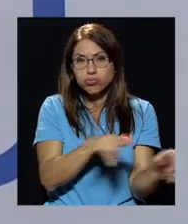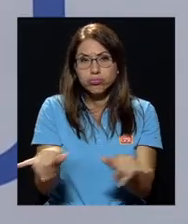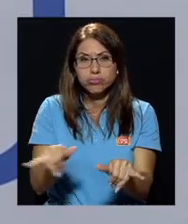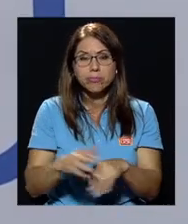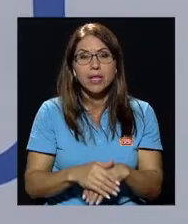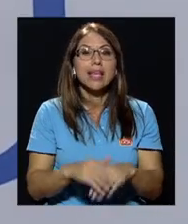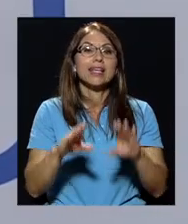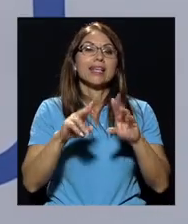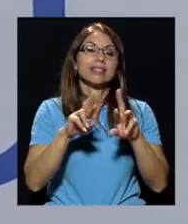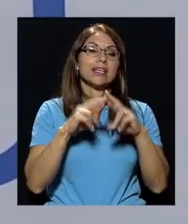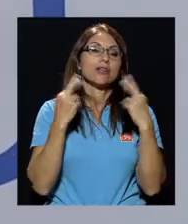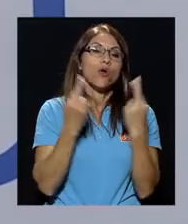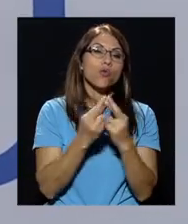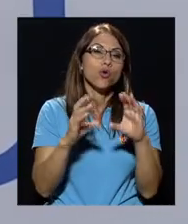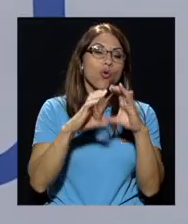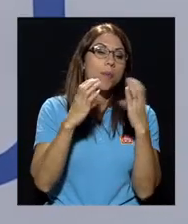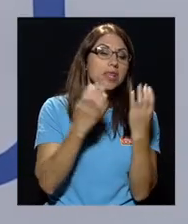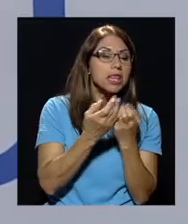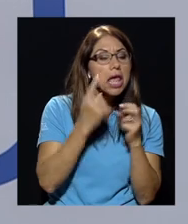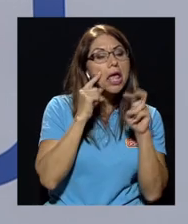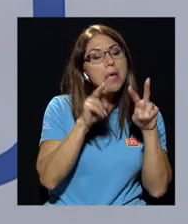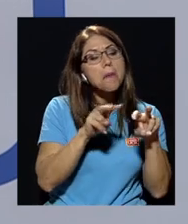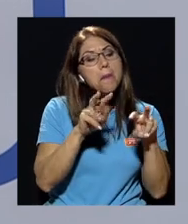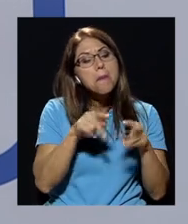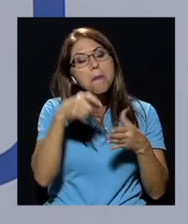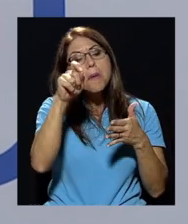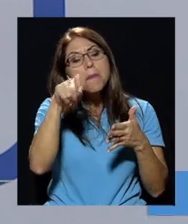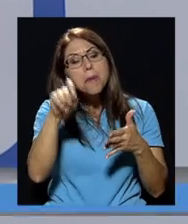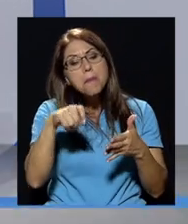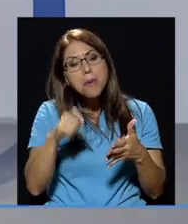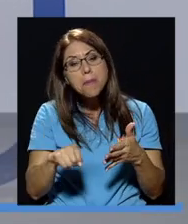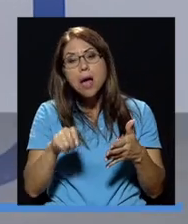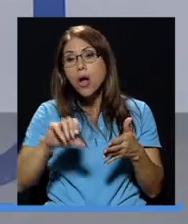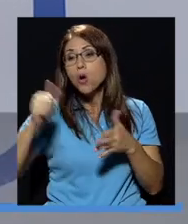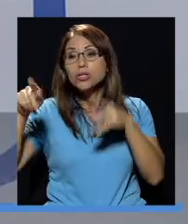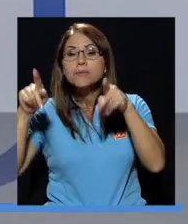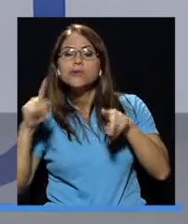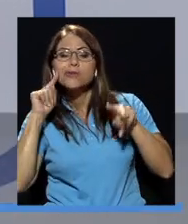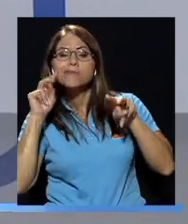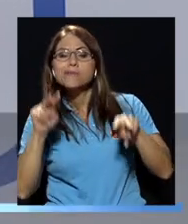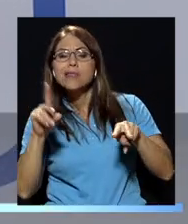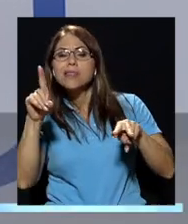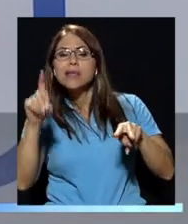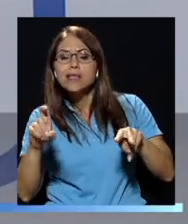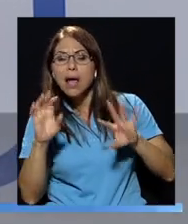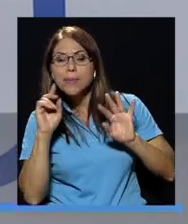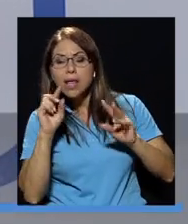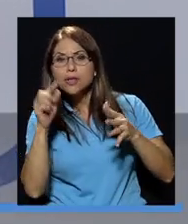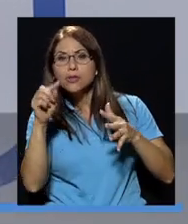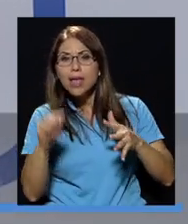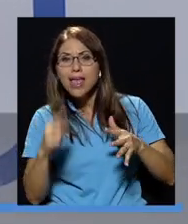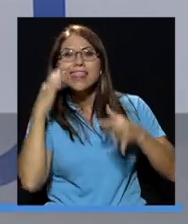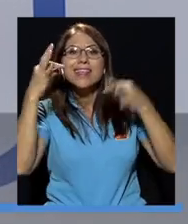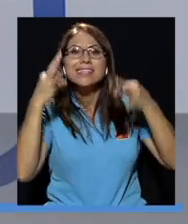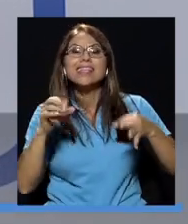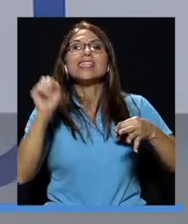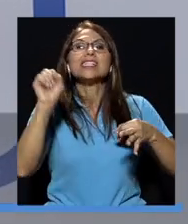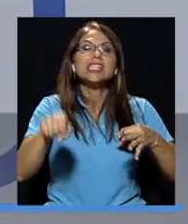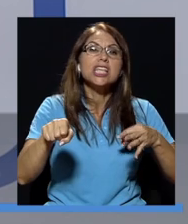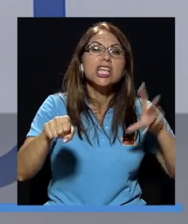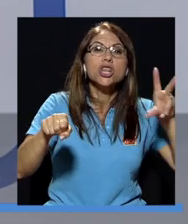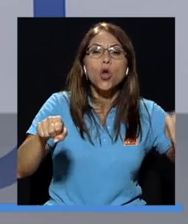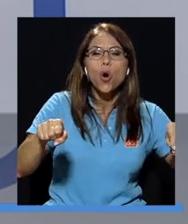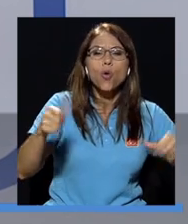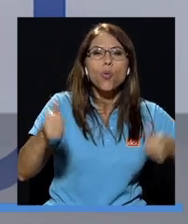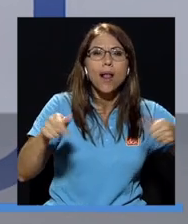comité, lo revisan y lo llevan a dictaminadores, y ellos deciden si sí o si no toman el proyecto y nos ayudan.